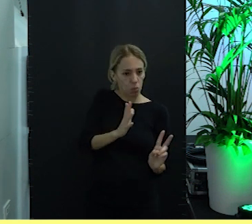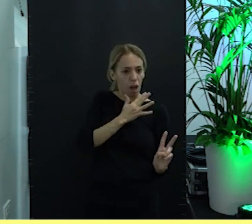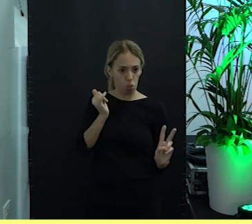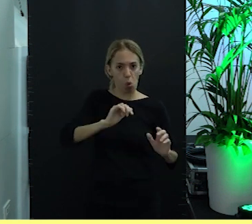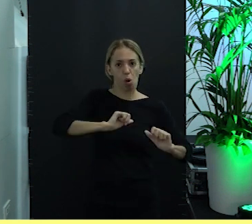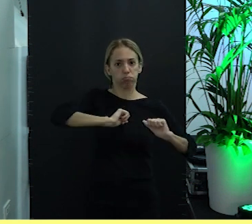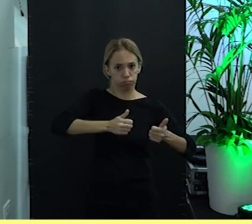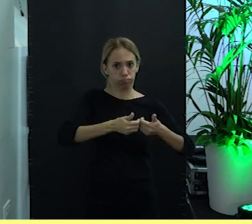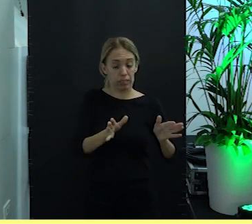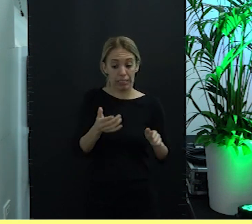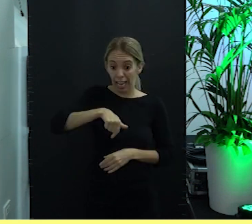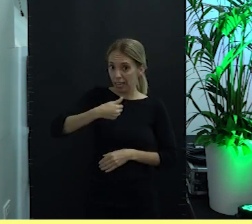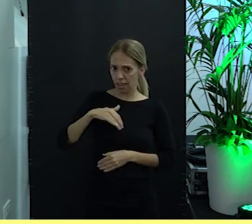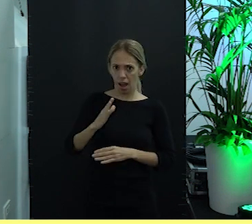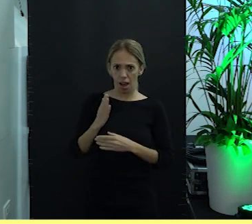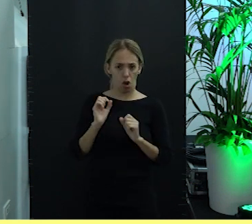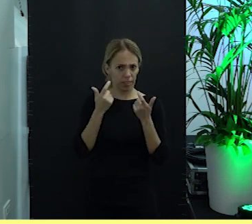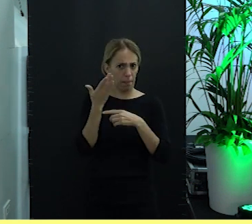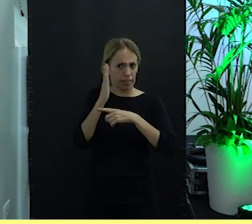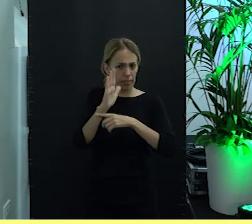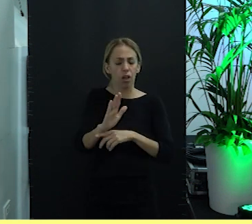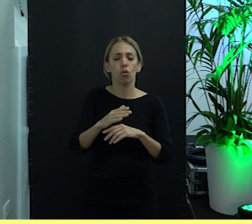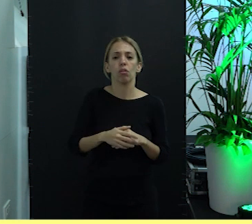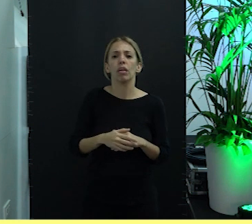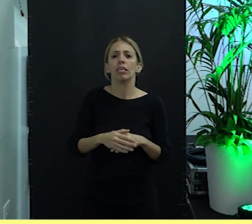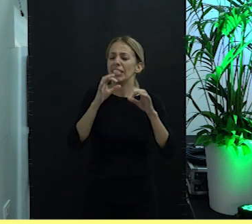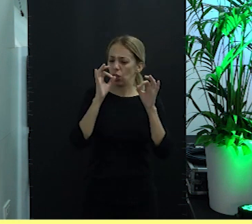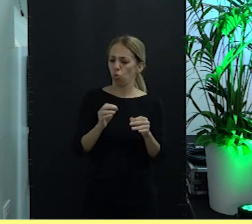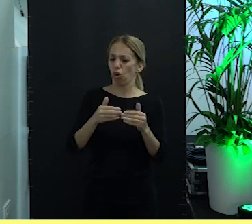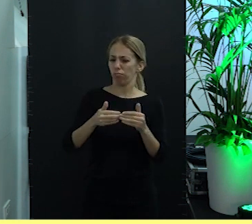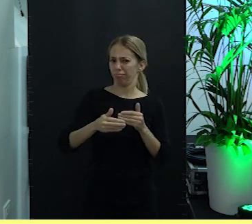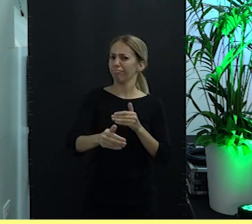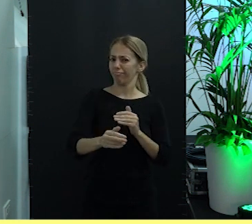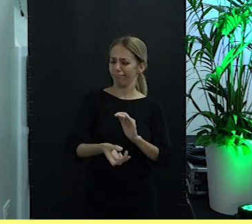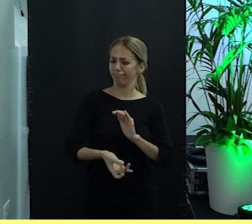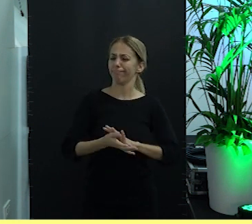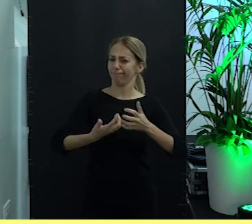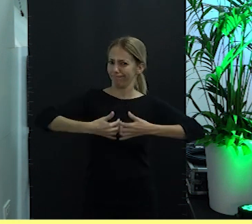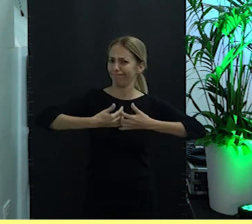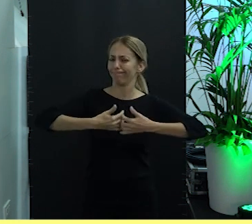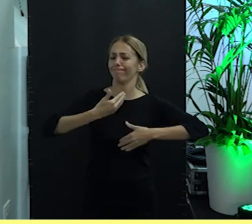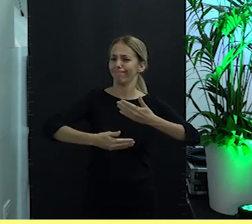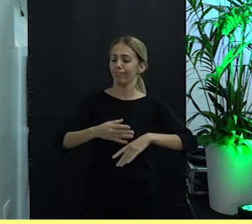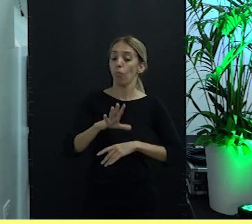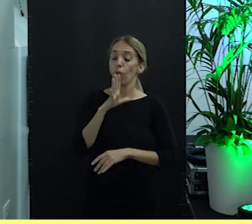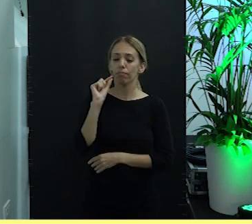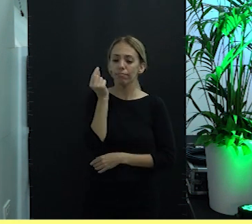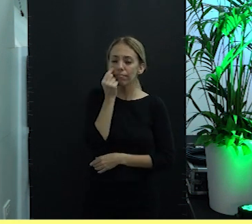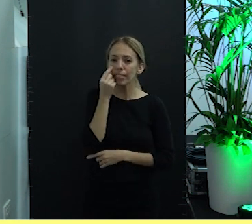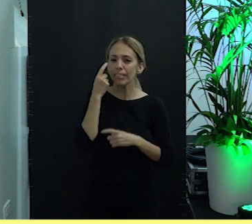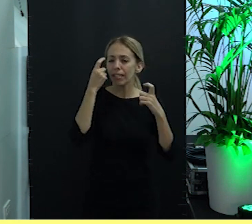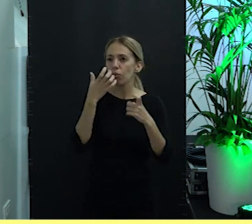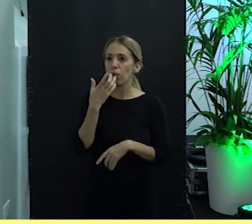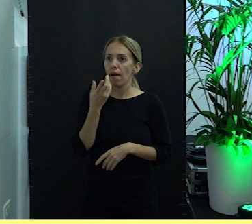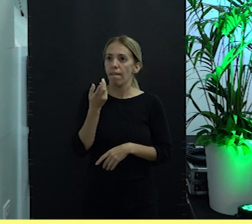presentamos aquí, probablemente tenga vida. Igual que hemos identificado cómo enganchar dos familias